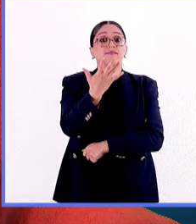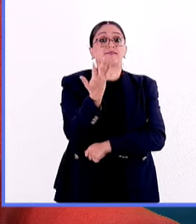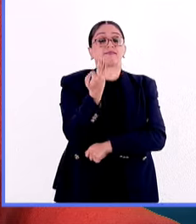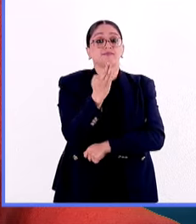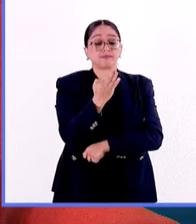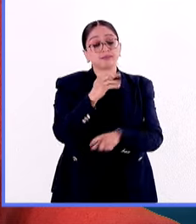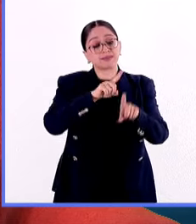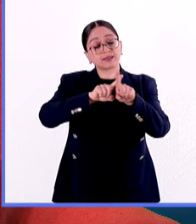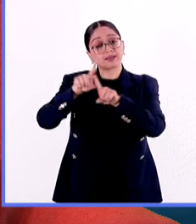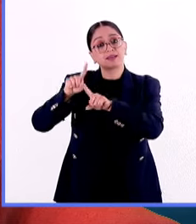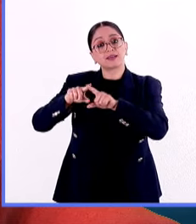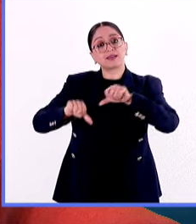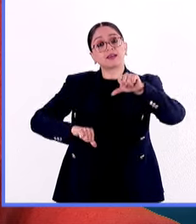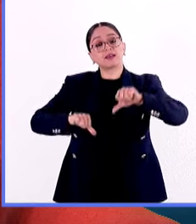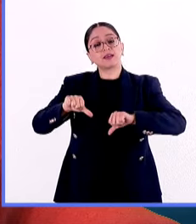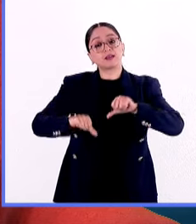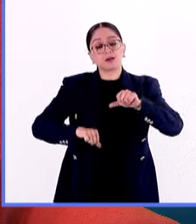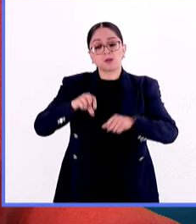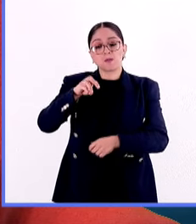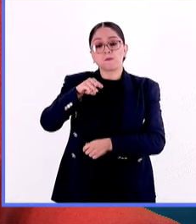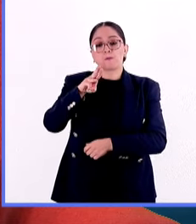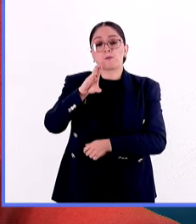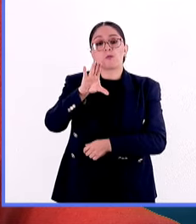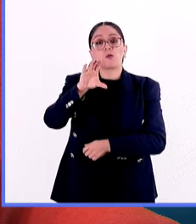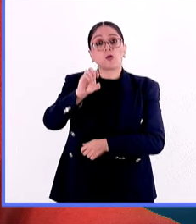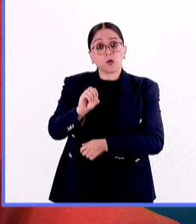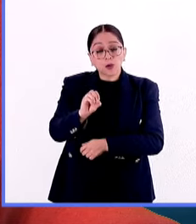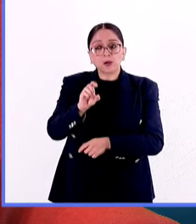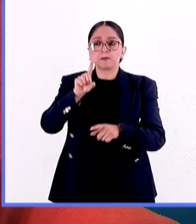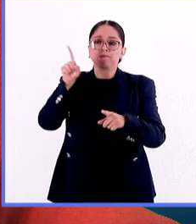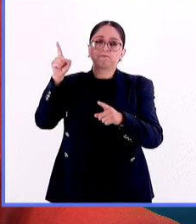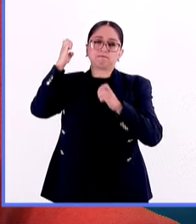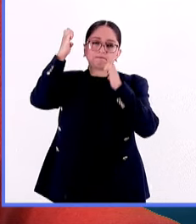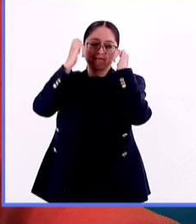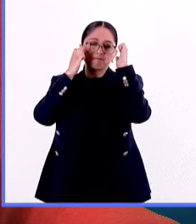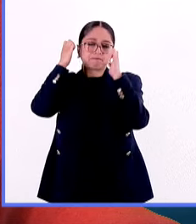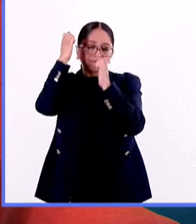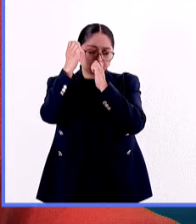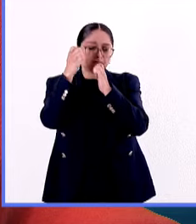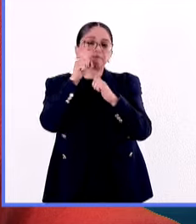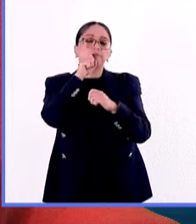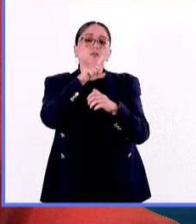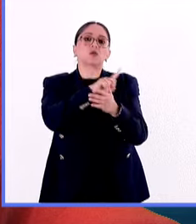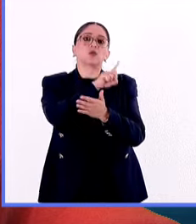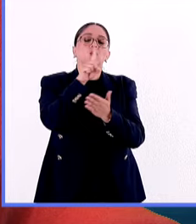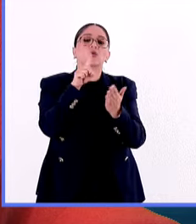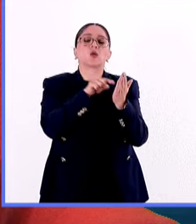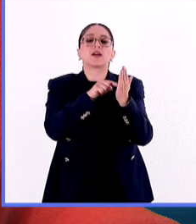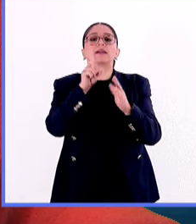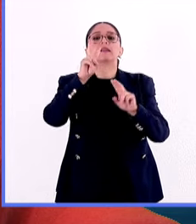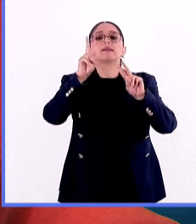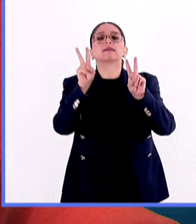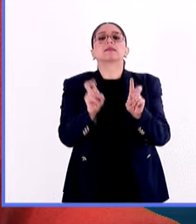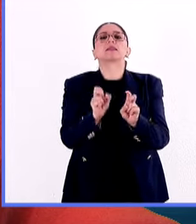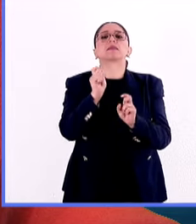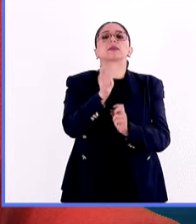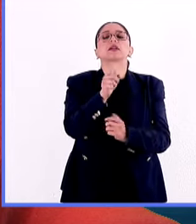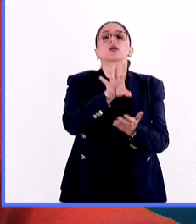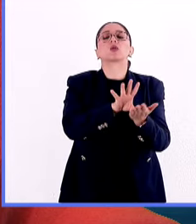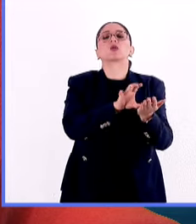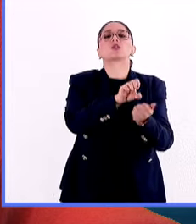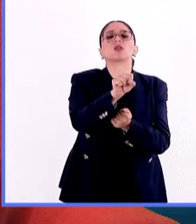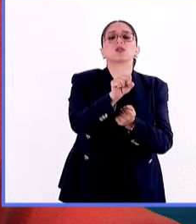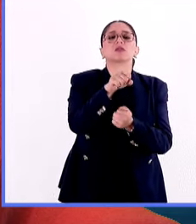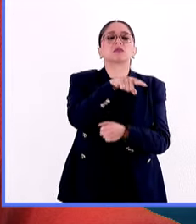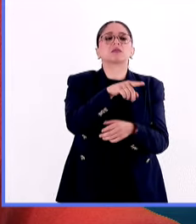las actividades del museo, las exposiciones de las que vamos a estar platicando además del recinto nos lleva a hablar de las constituciones. ¿Cuál es